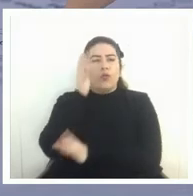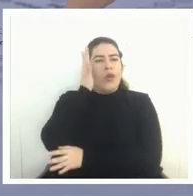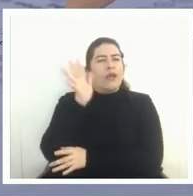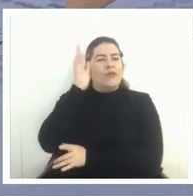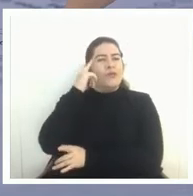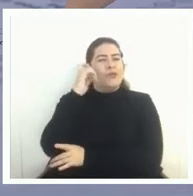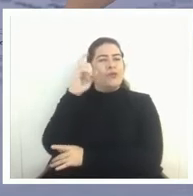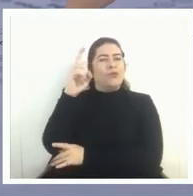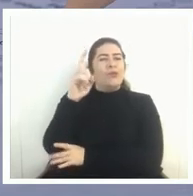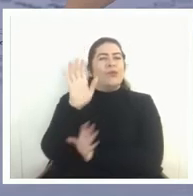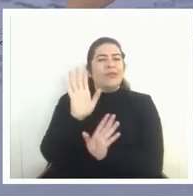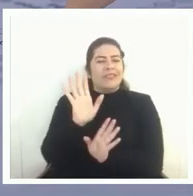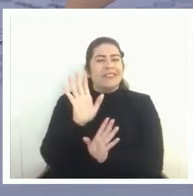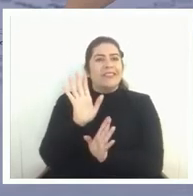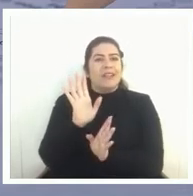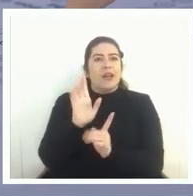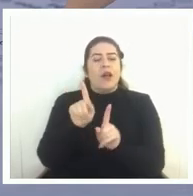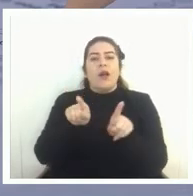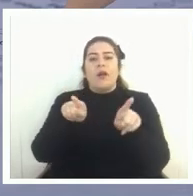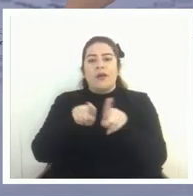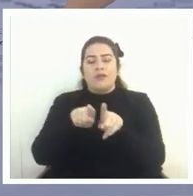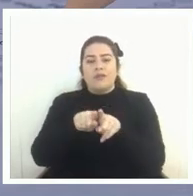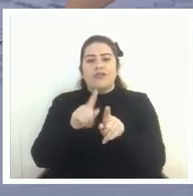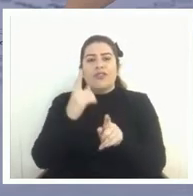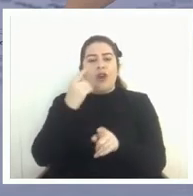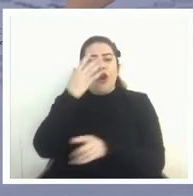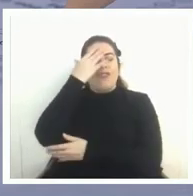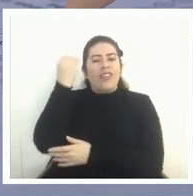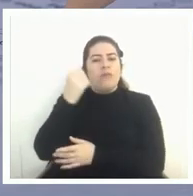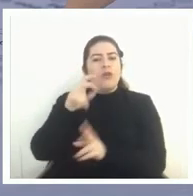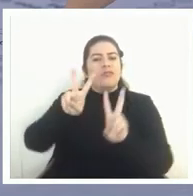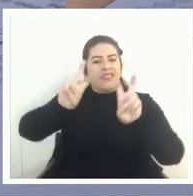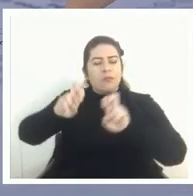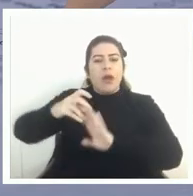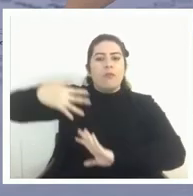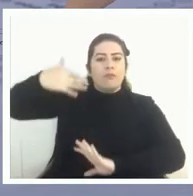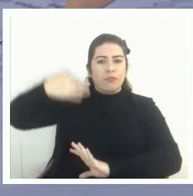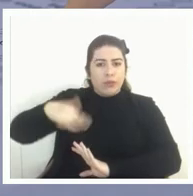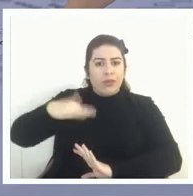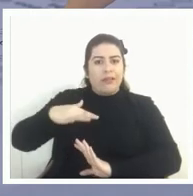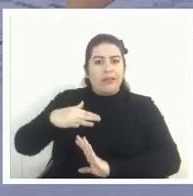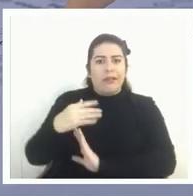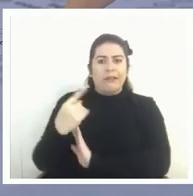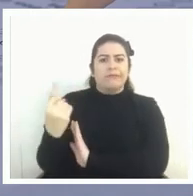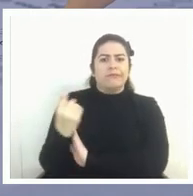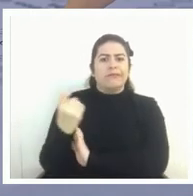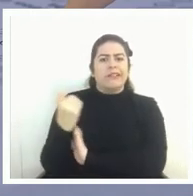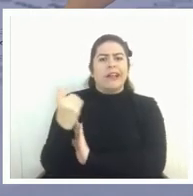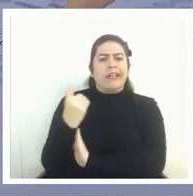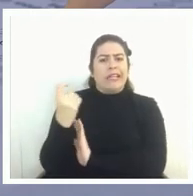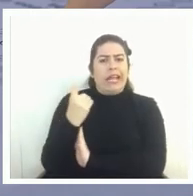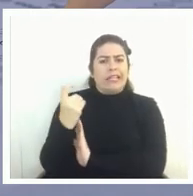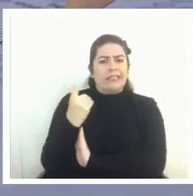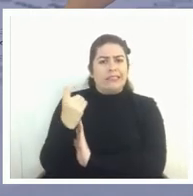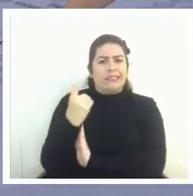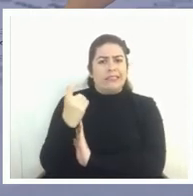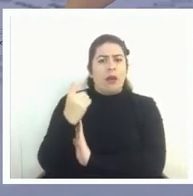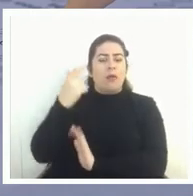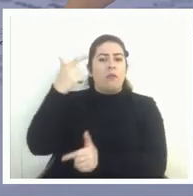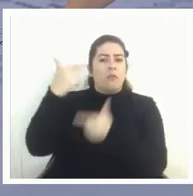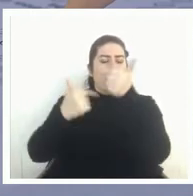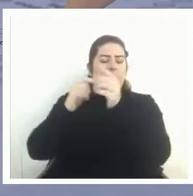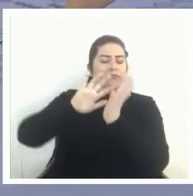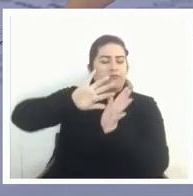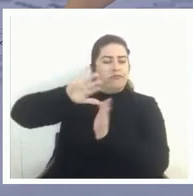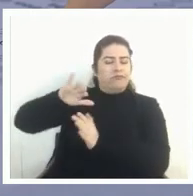pasar por alto cosas importantes y que las críticas también se desecharan como que fueran críticas políticas y